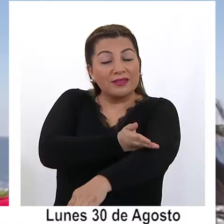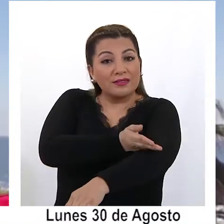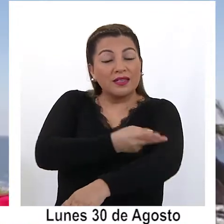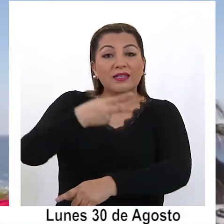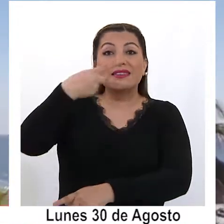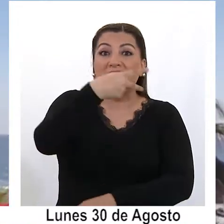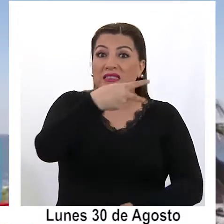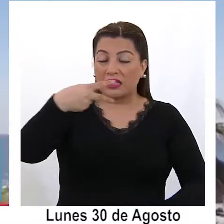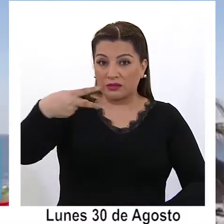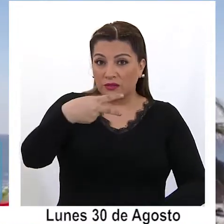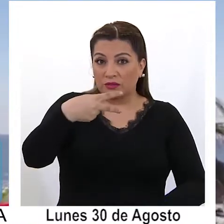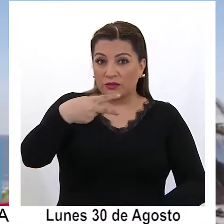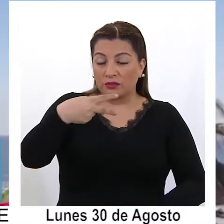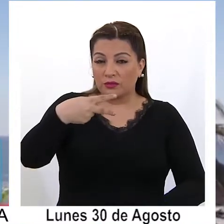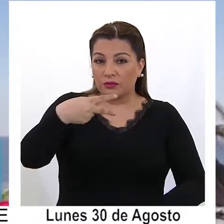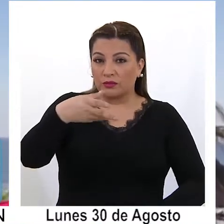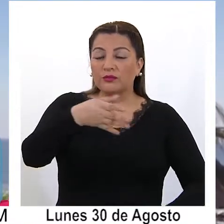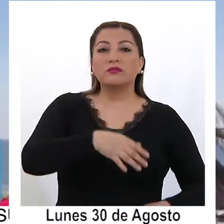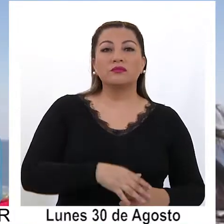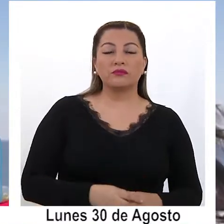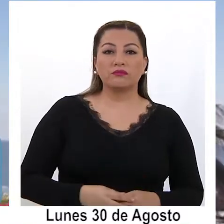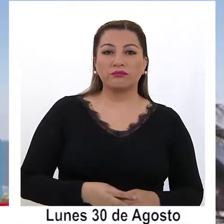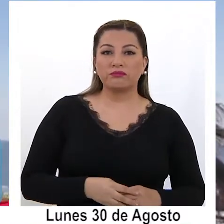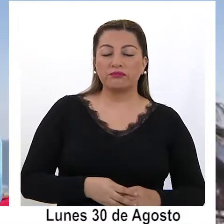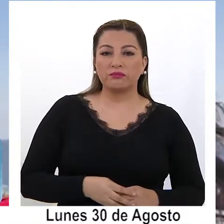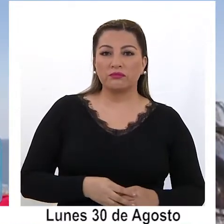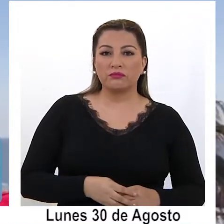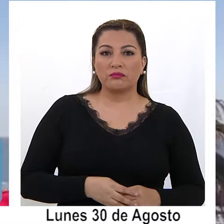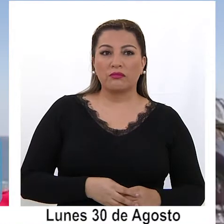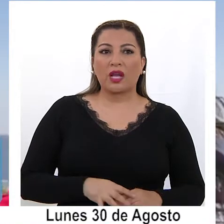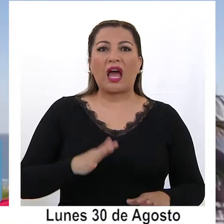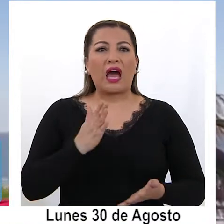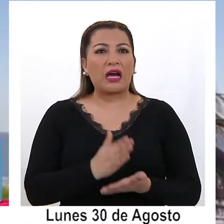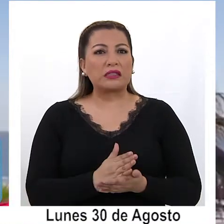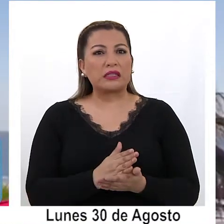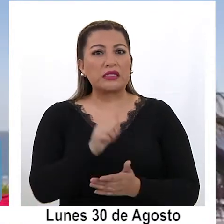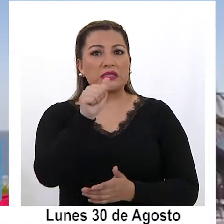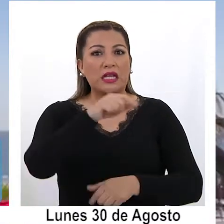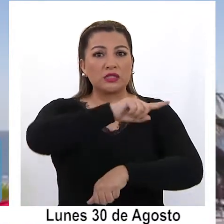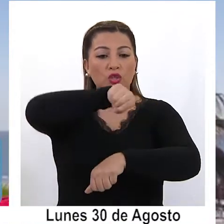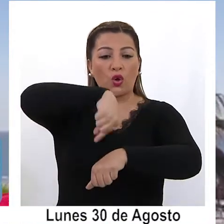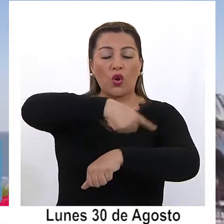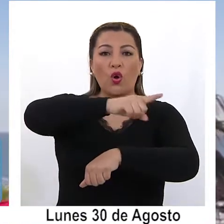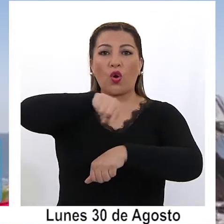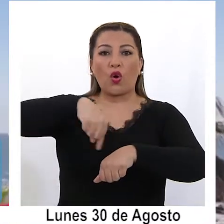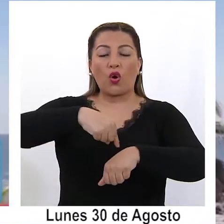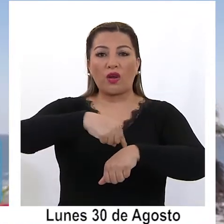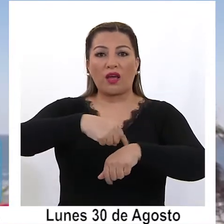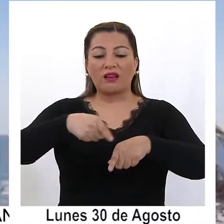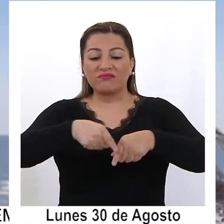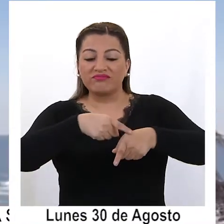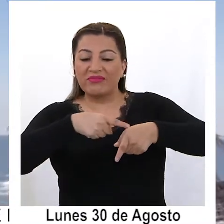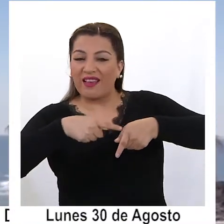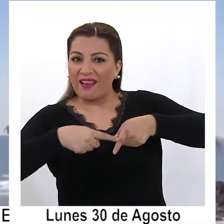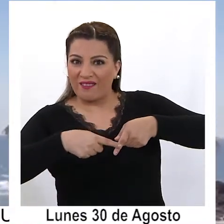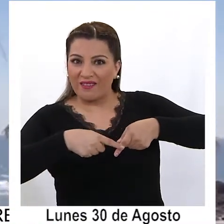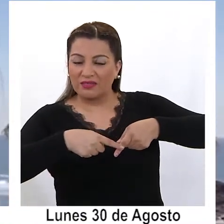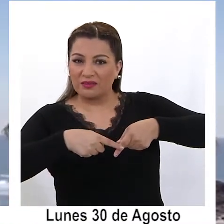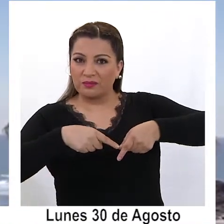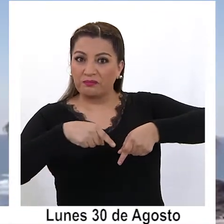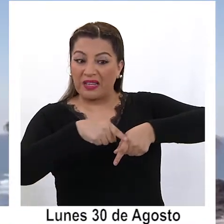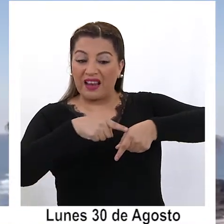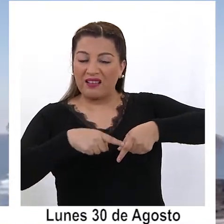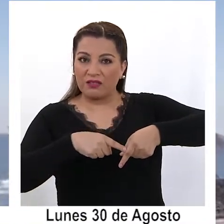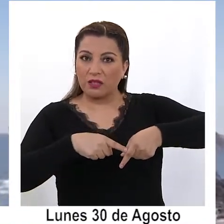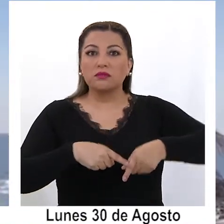colocar antes de tener la actividad sexual, por lo menos puede durar hasta 6 horas dentro de la